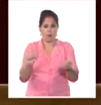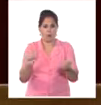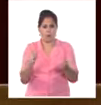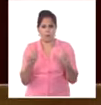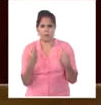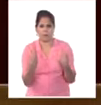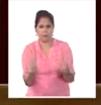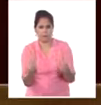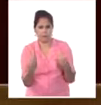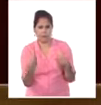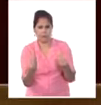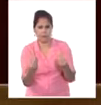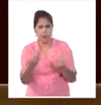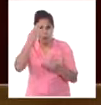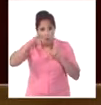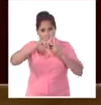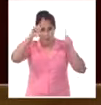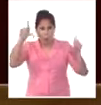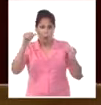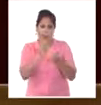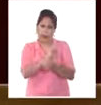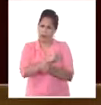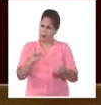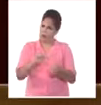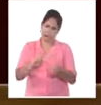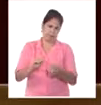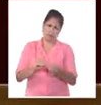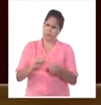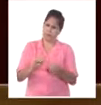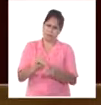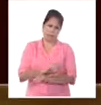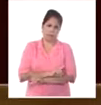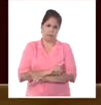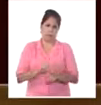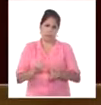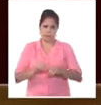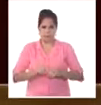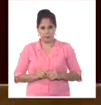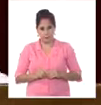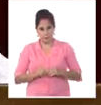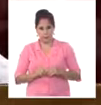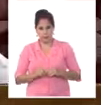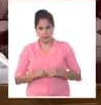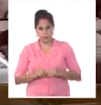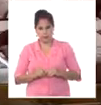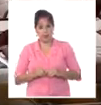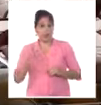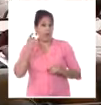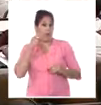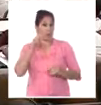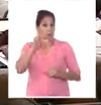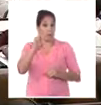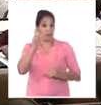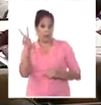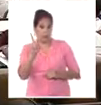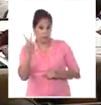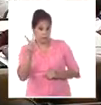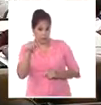en la espuria lista de estados patrocinadores del terrorismo. Durante el año 2022,